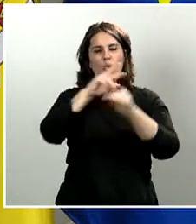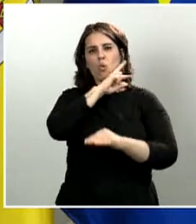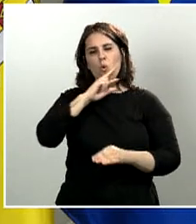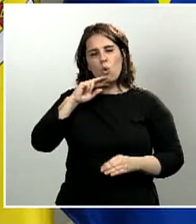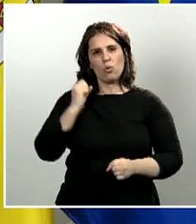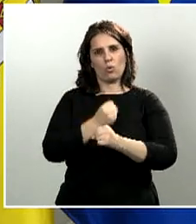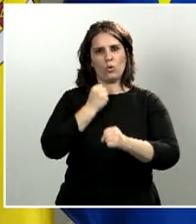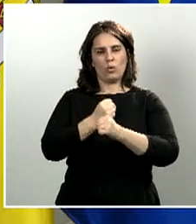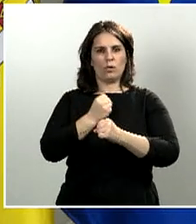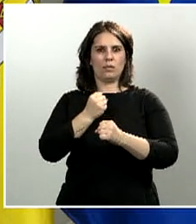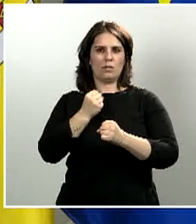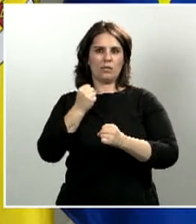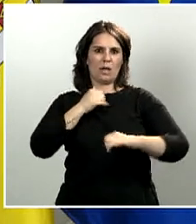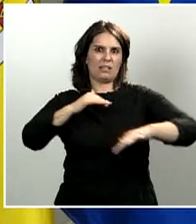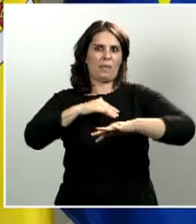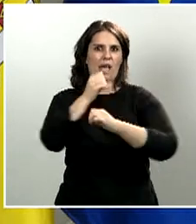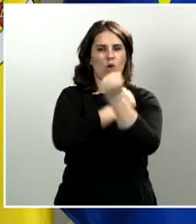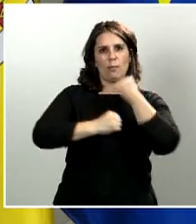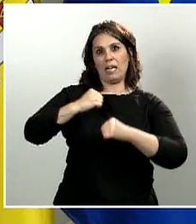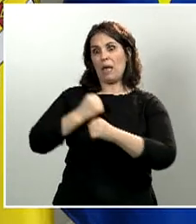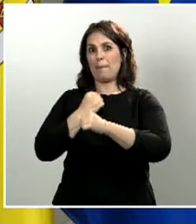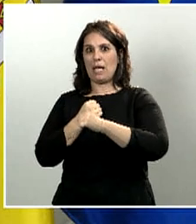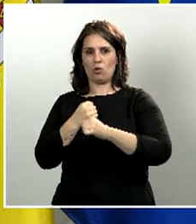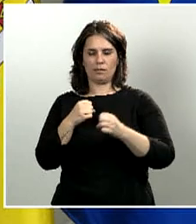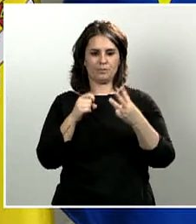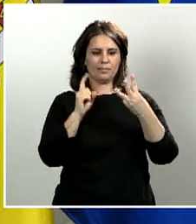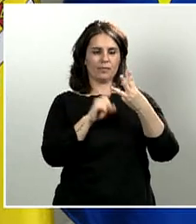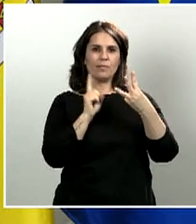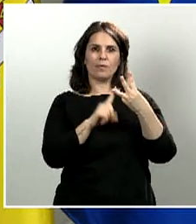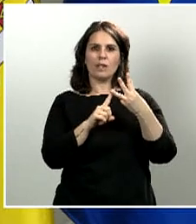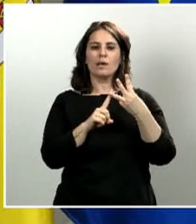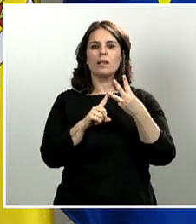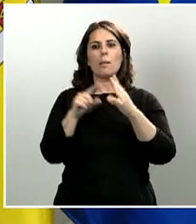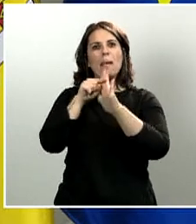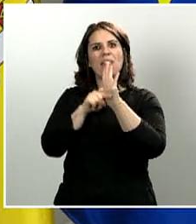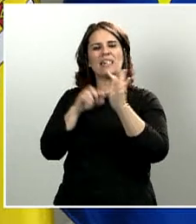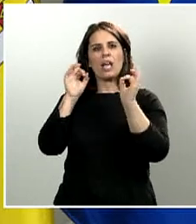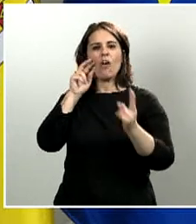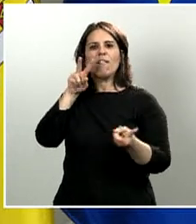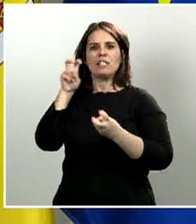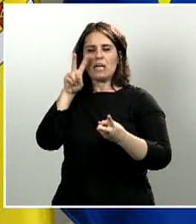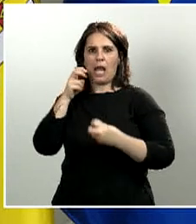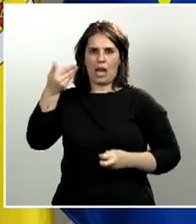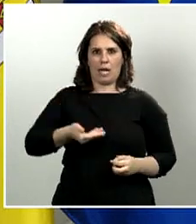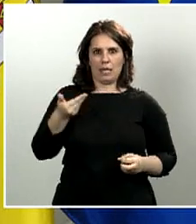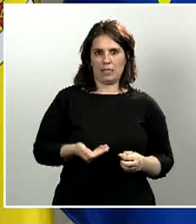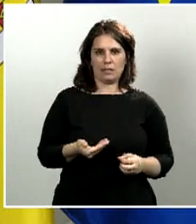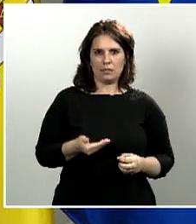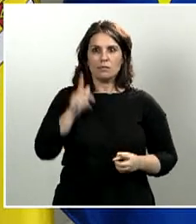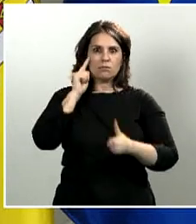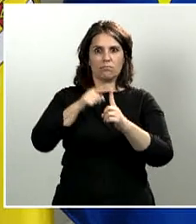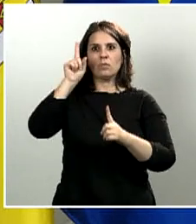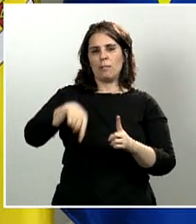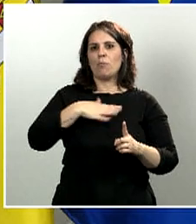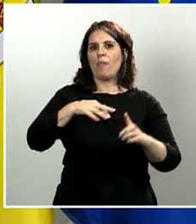incluso en esta situación excepcional. En tercer lugar, un paquete de medidas fiscales importantes para también canalizar recursos y